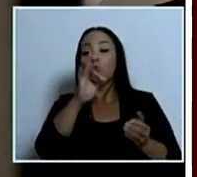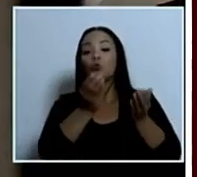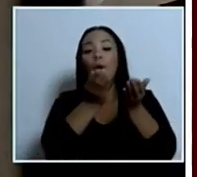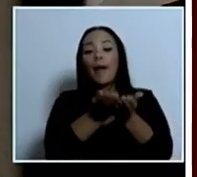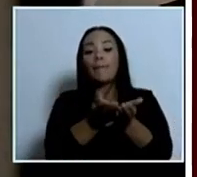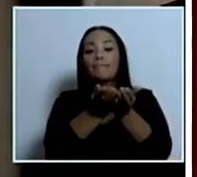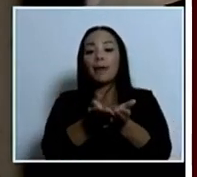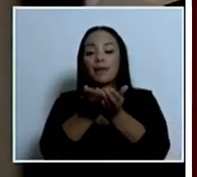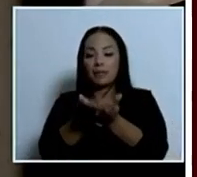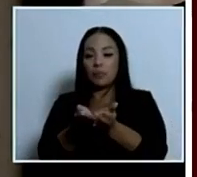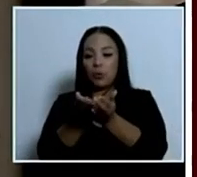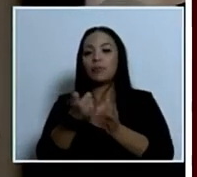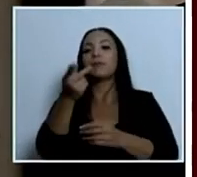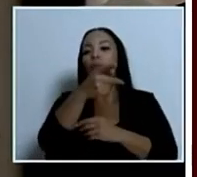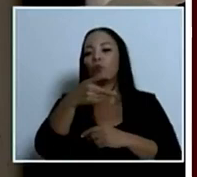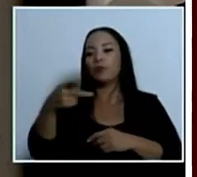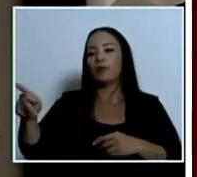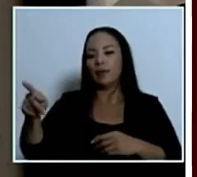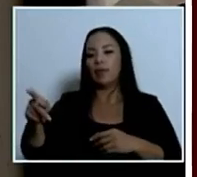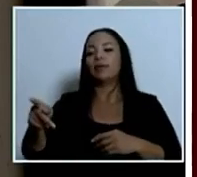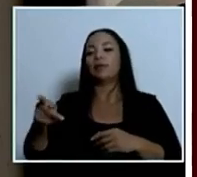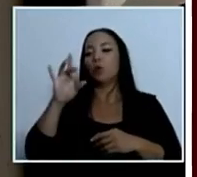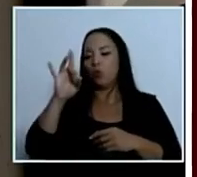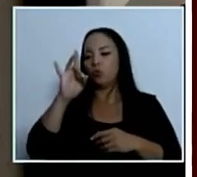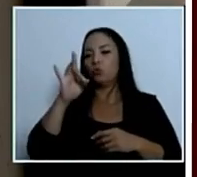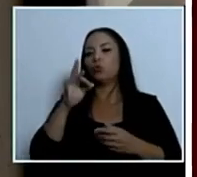puntarenas permisos